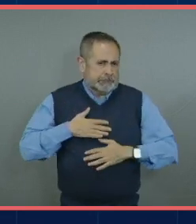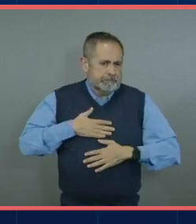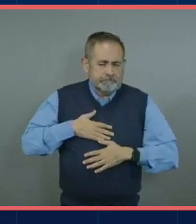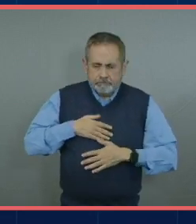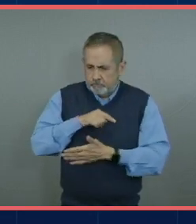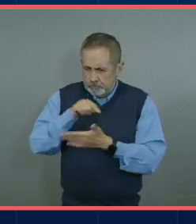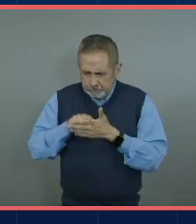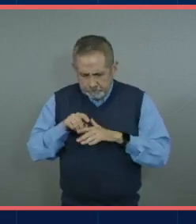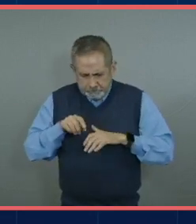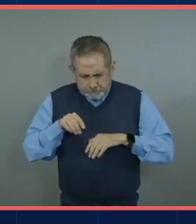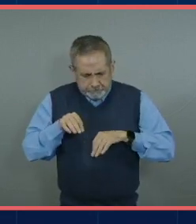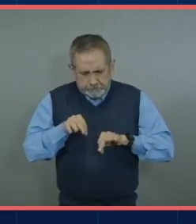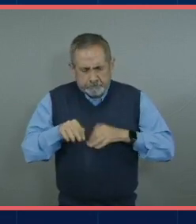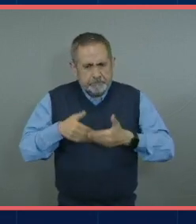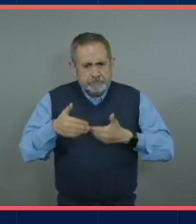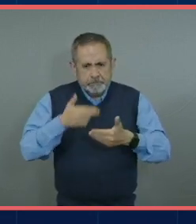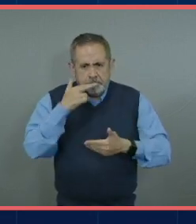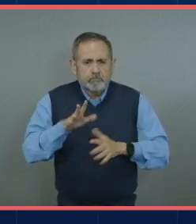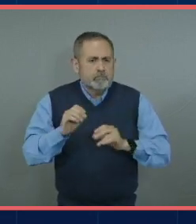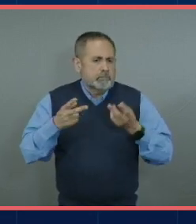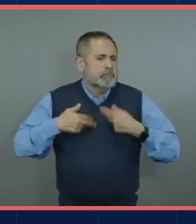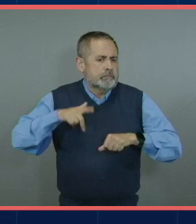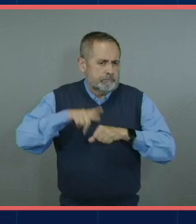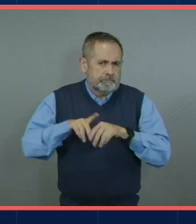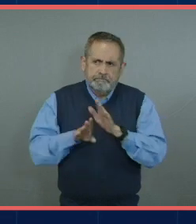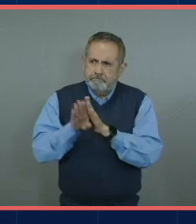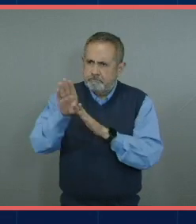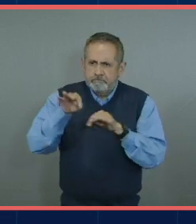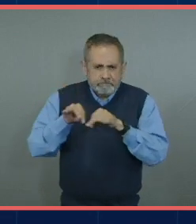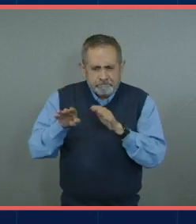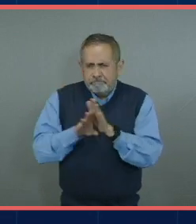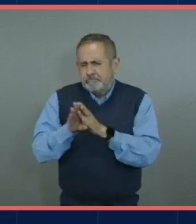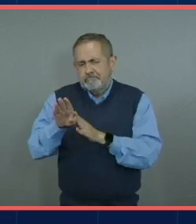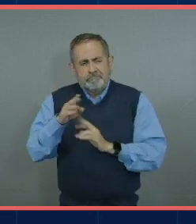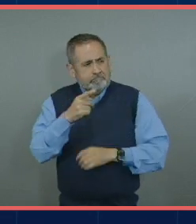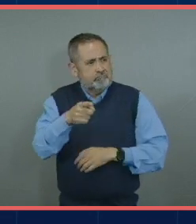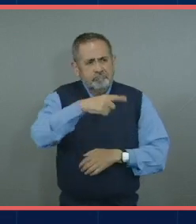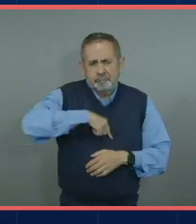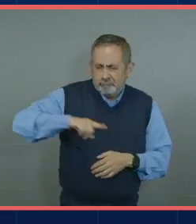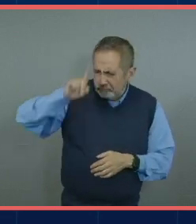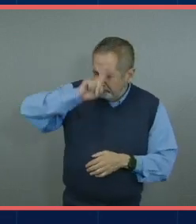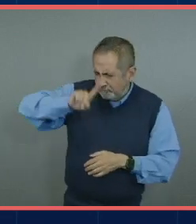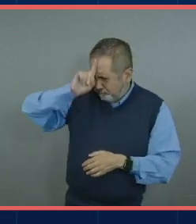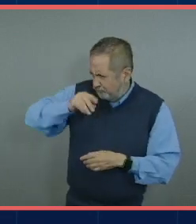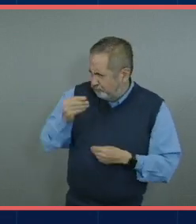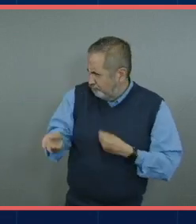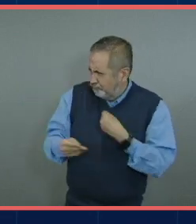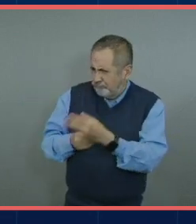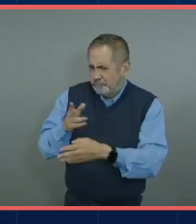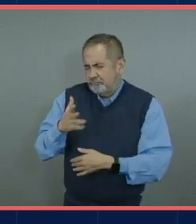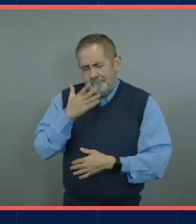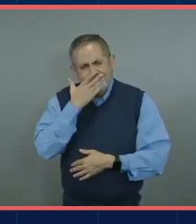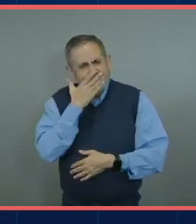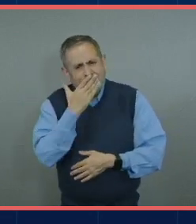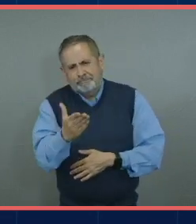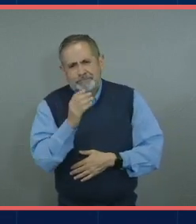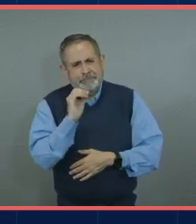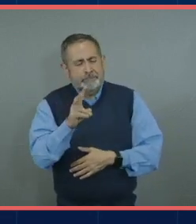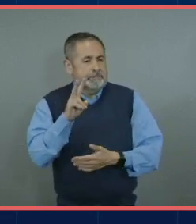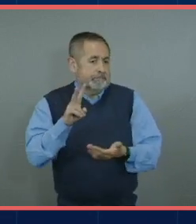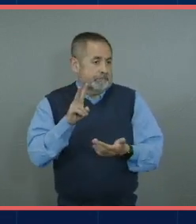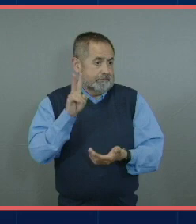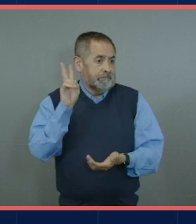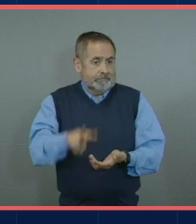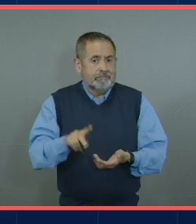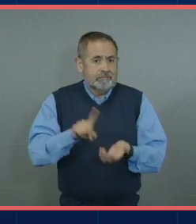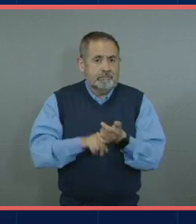tu puesto ya sea crecimiento personal laboral la verdad es que esta parte en la que justo es uno de los valores del banco que